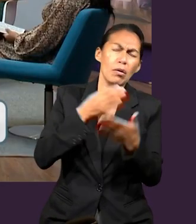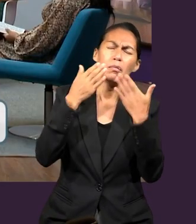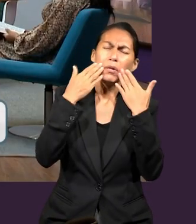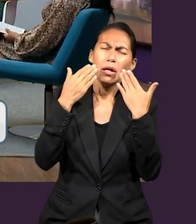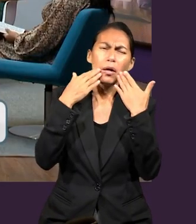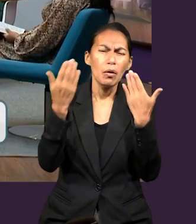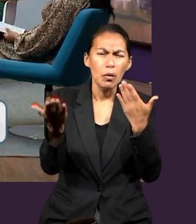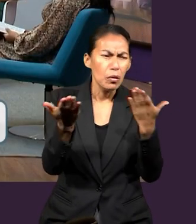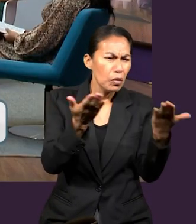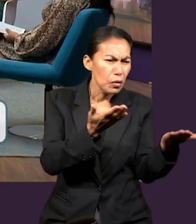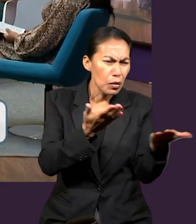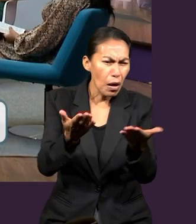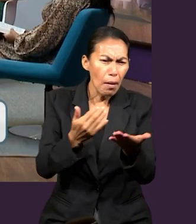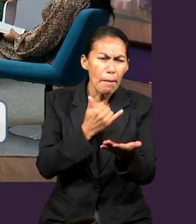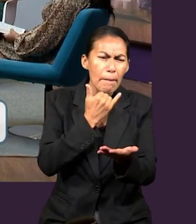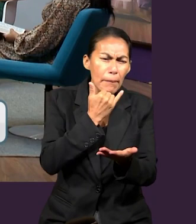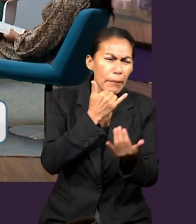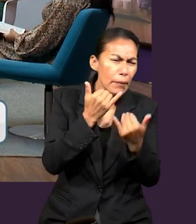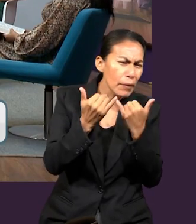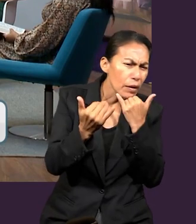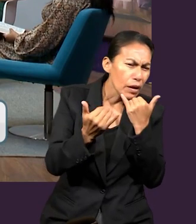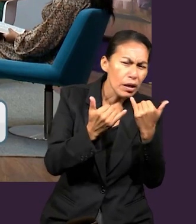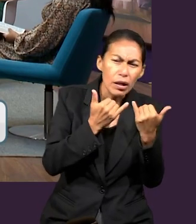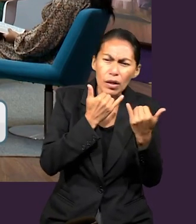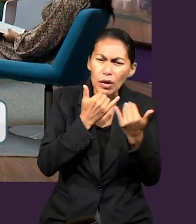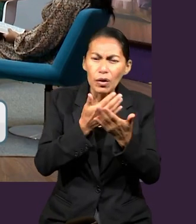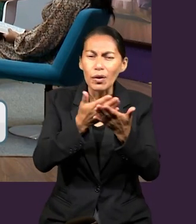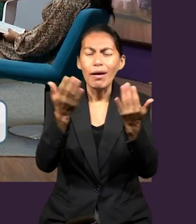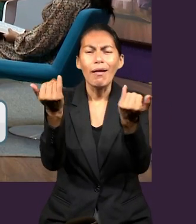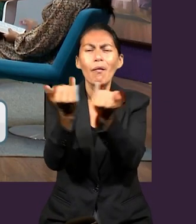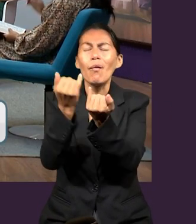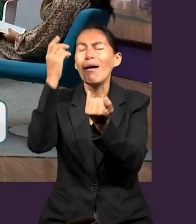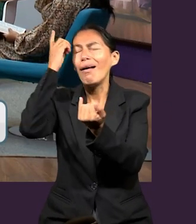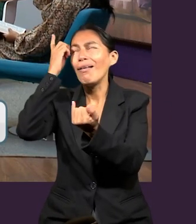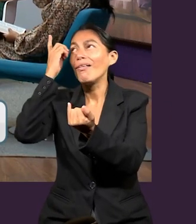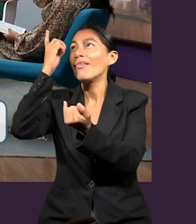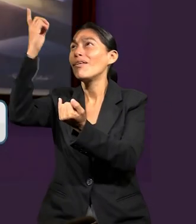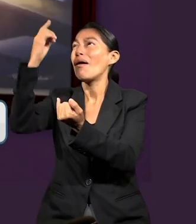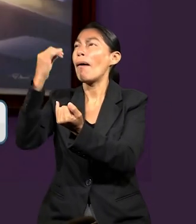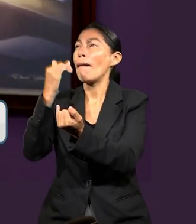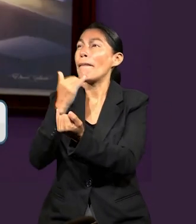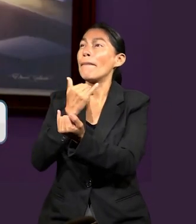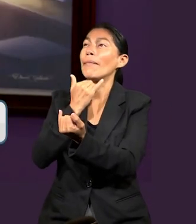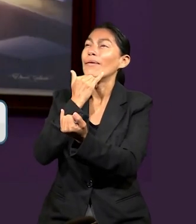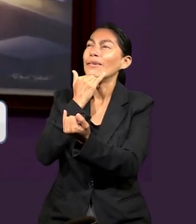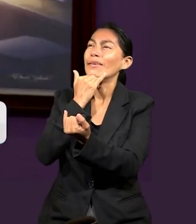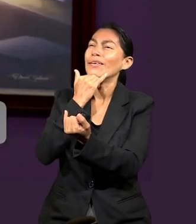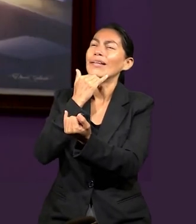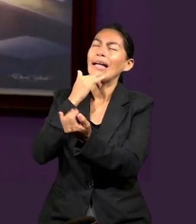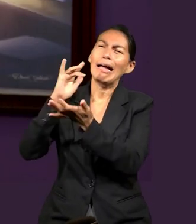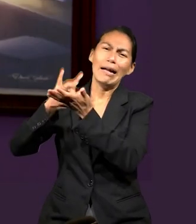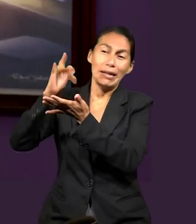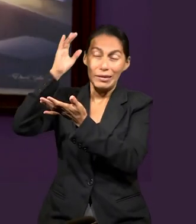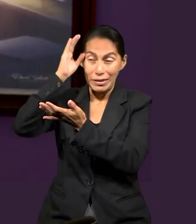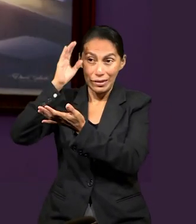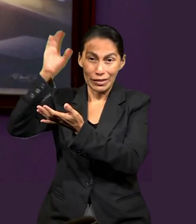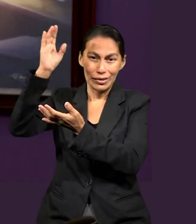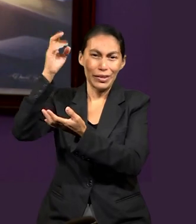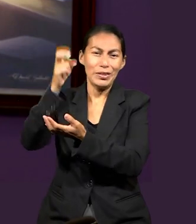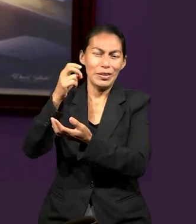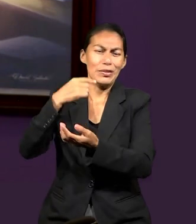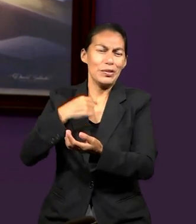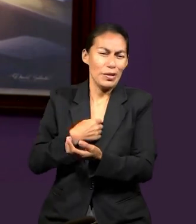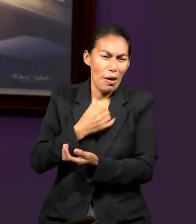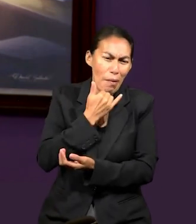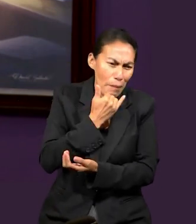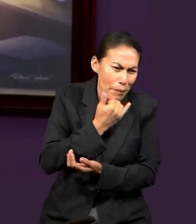bondadosos unos con otros, misericordiosos, perdonándonos unos a otros como Dios también os perdonó a vosotros